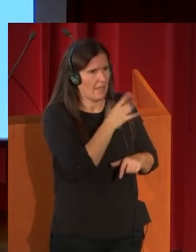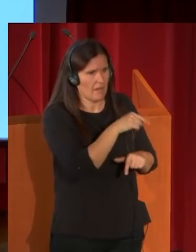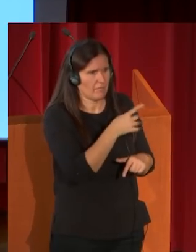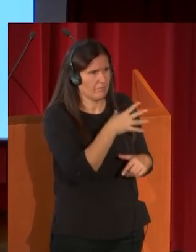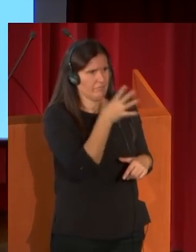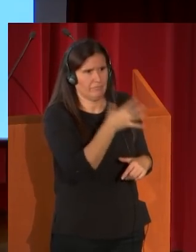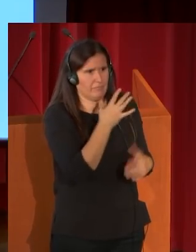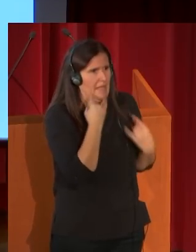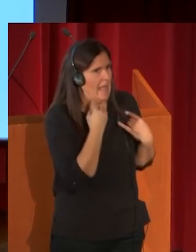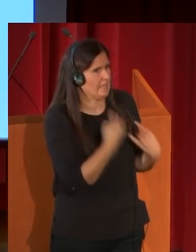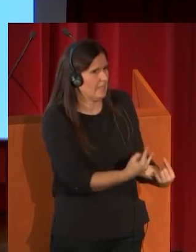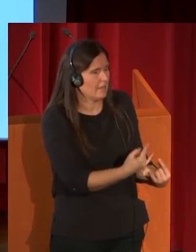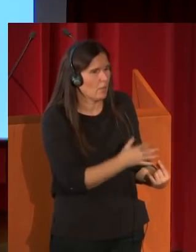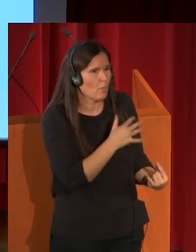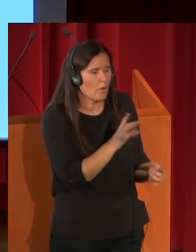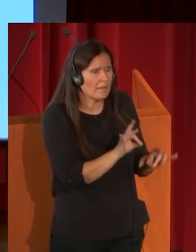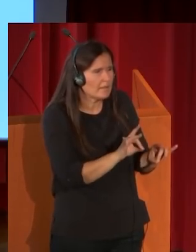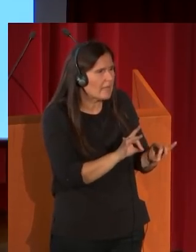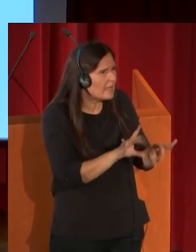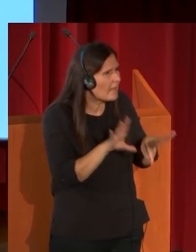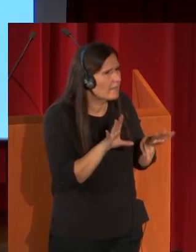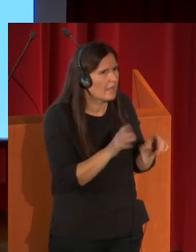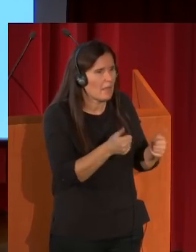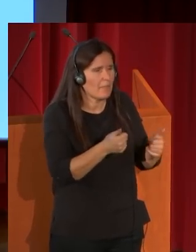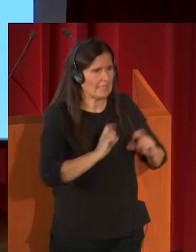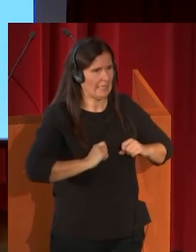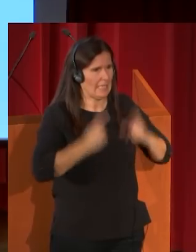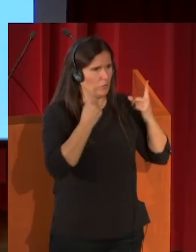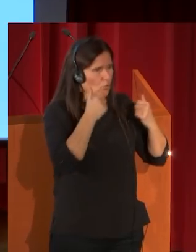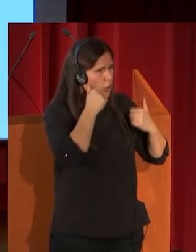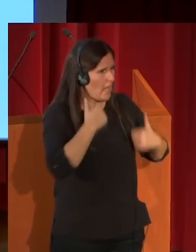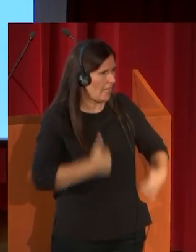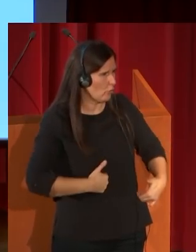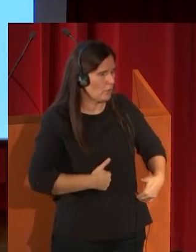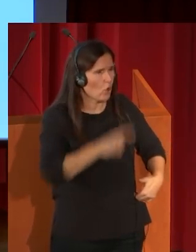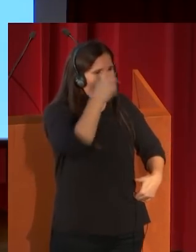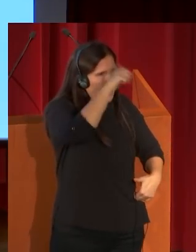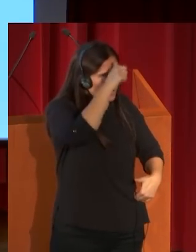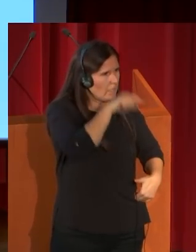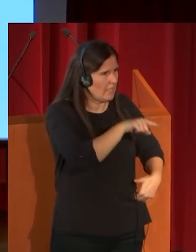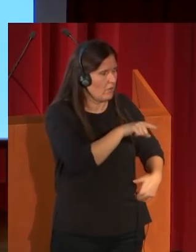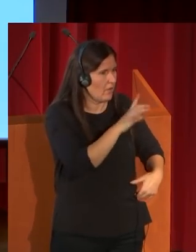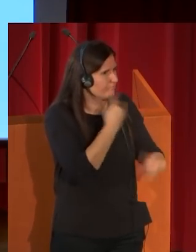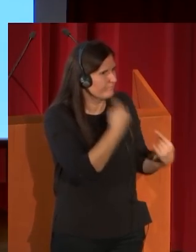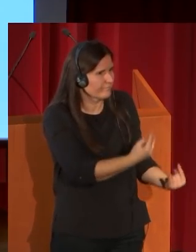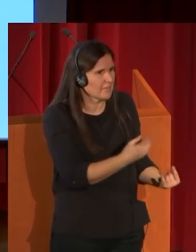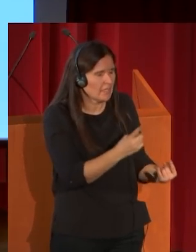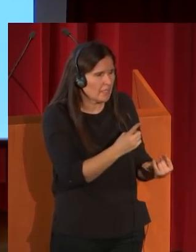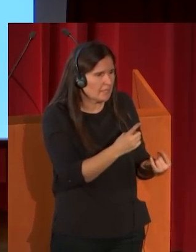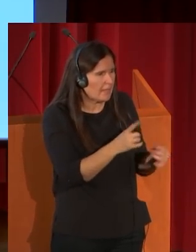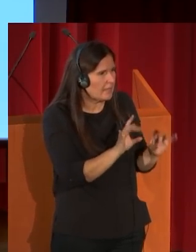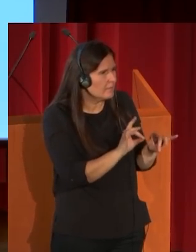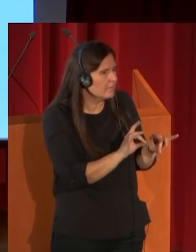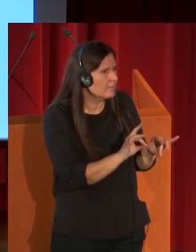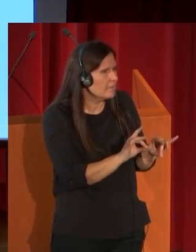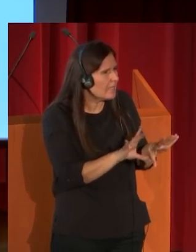extraordinaria por la delicadeza, sobre todo en el desnudo anatómico masculino. Esa delicadeza, esa calidad